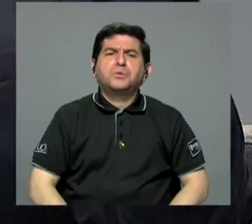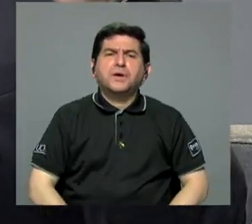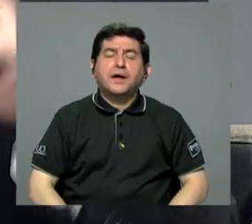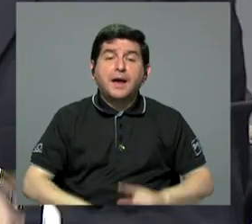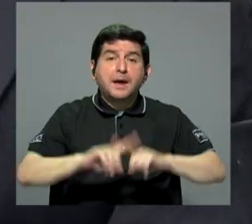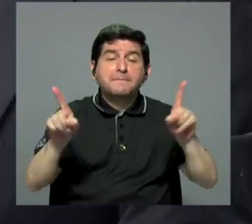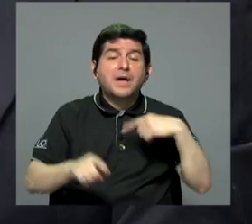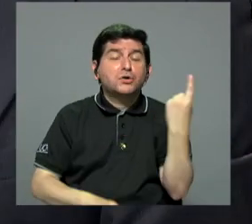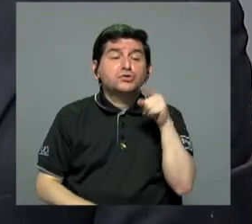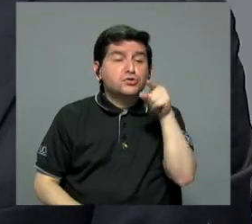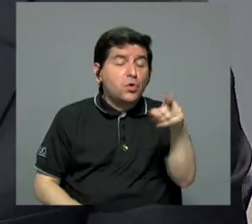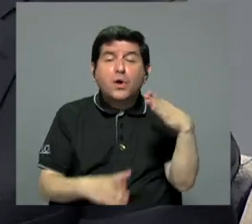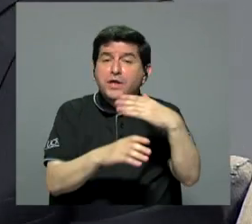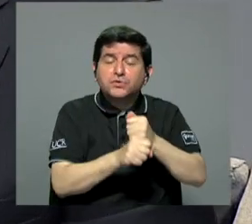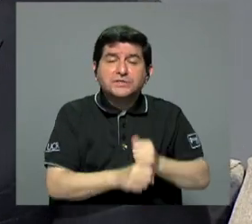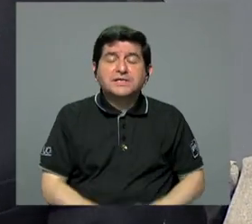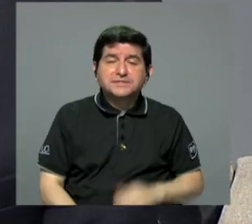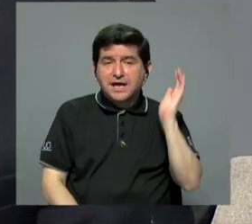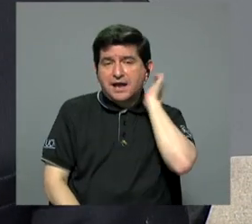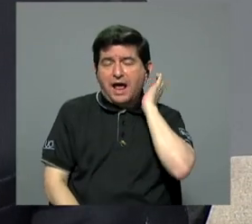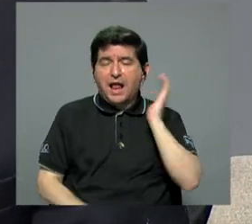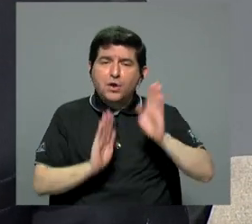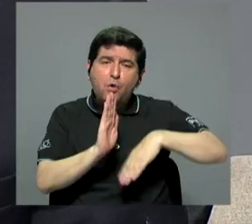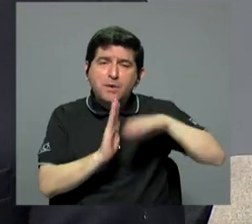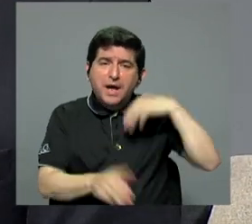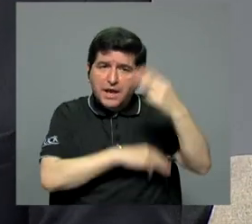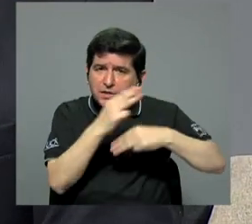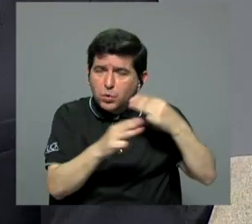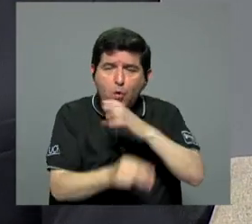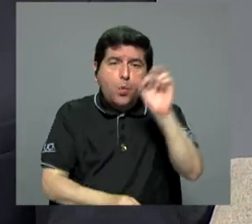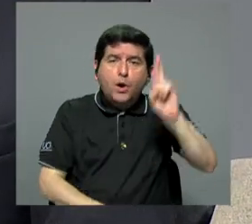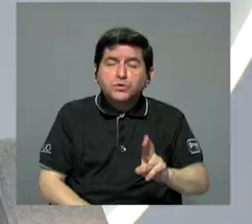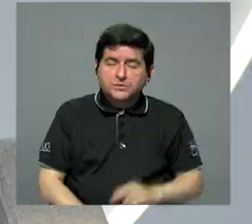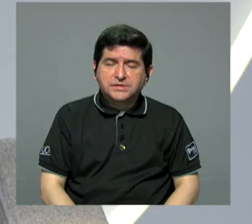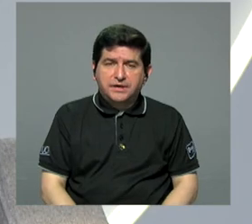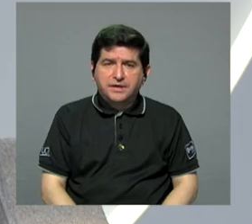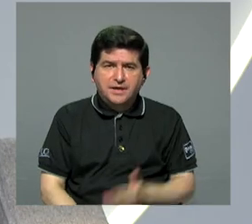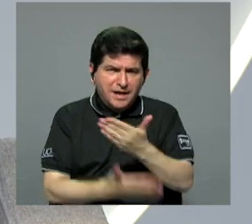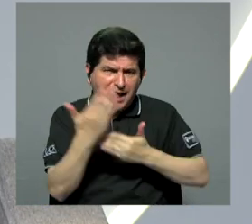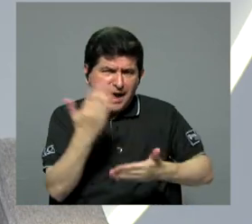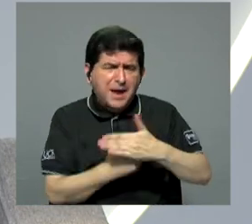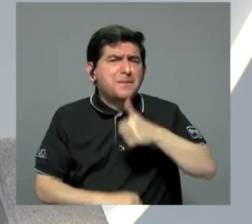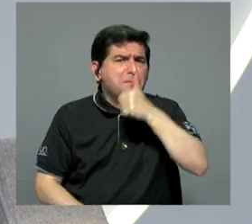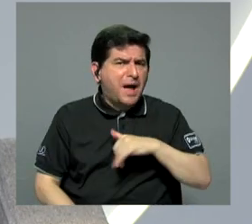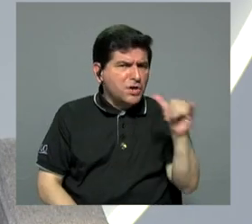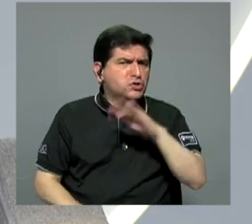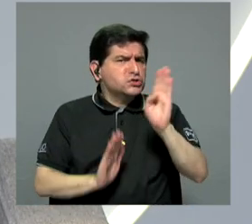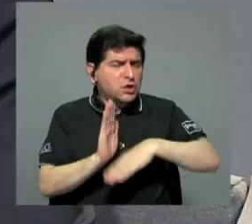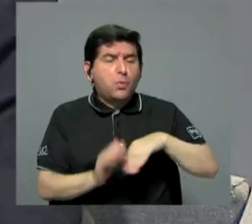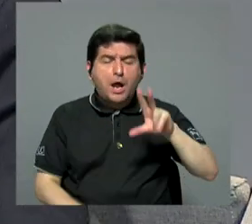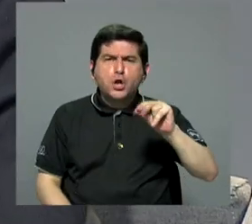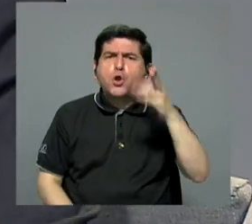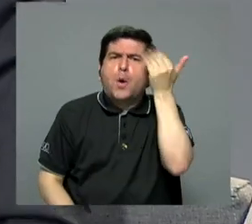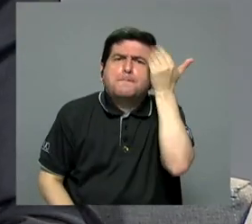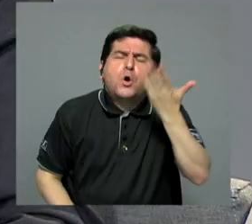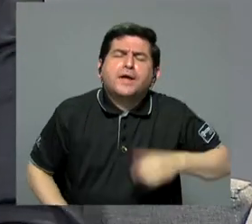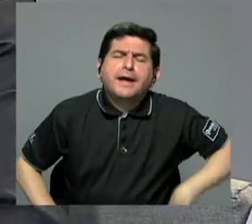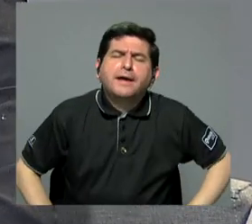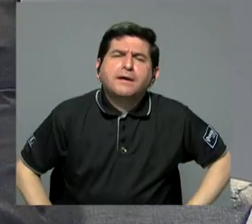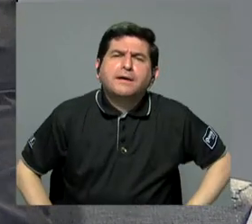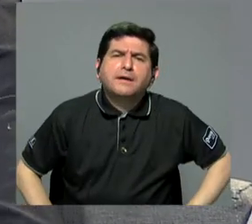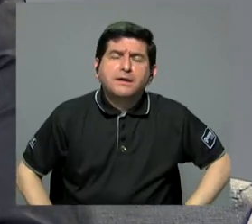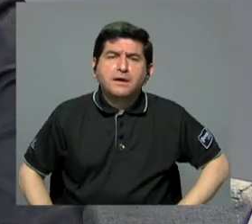¿O qué? Solo FANAL puede hacer alcohol barato en el mundo, en Costa Rica, con los plantas... En manos privadas, ¿usted cree que lo va a vender igual de barato? Y por qué no, cuando